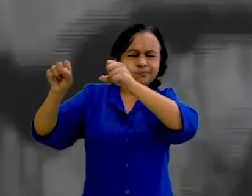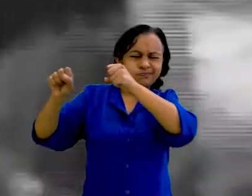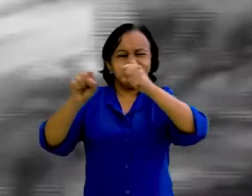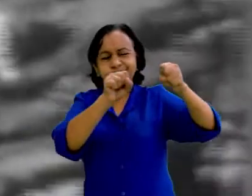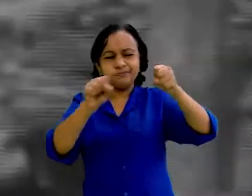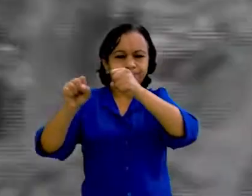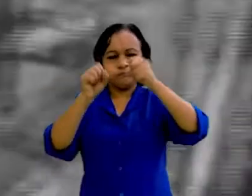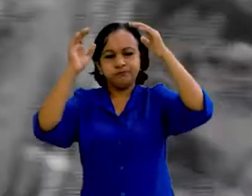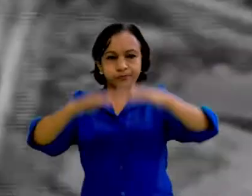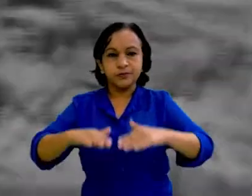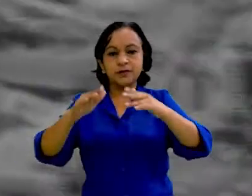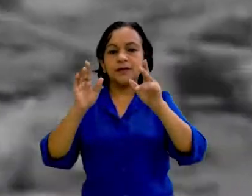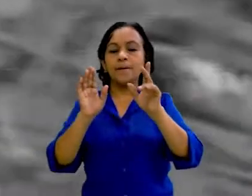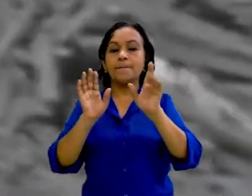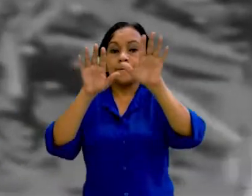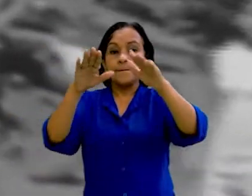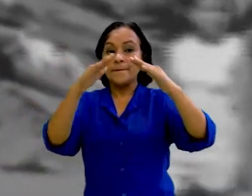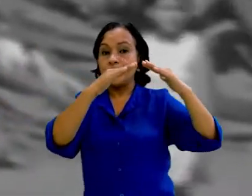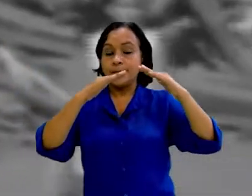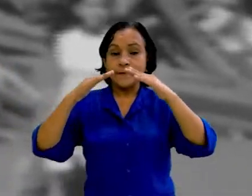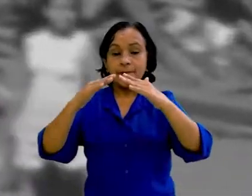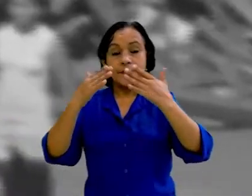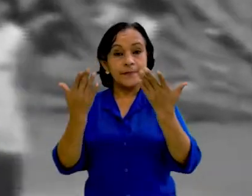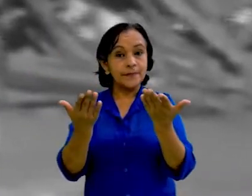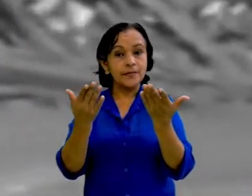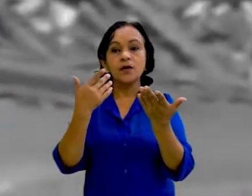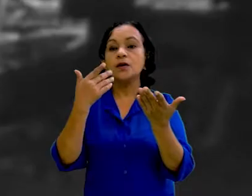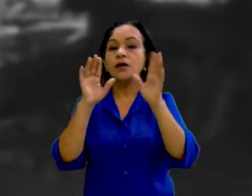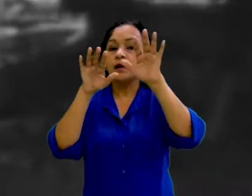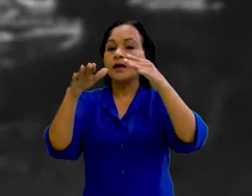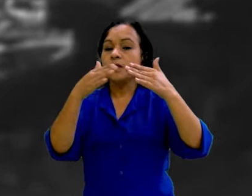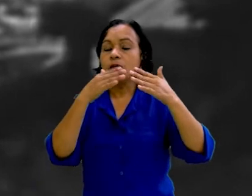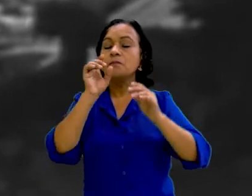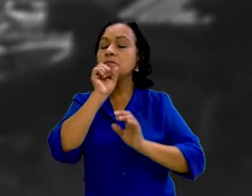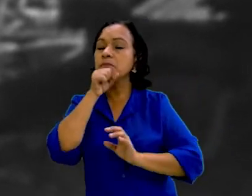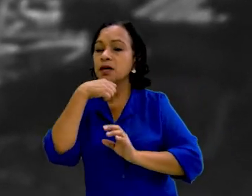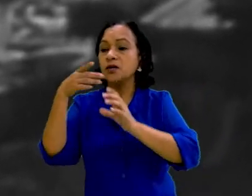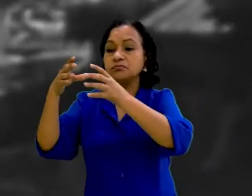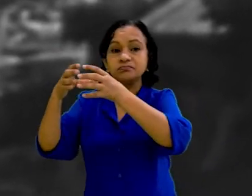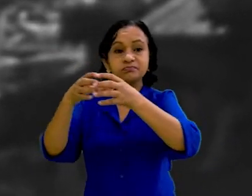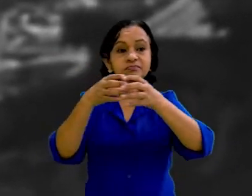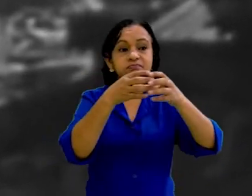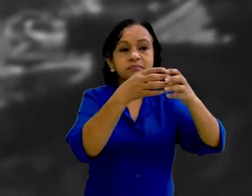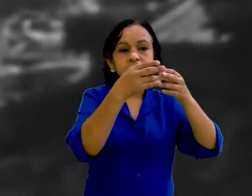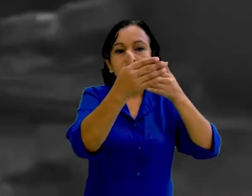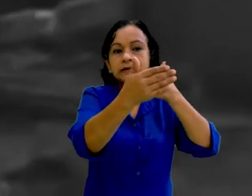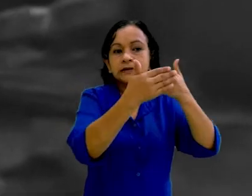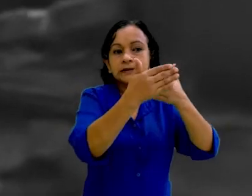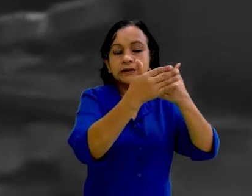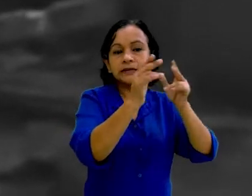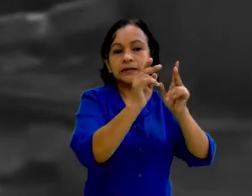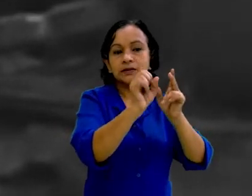terremoto, los habitantes de León de Imavite, mejor conocido como León Viejo, abandonan la ciudad y se trasladan cerca del